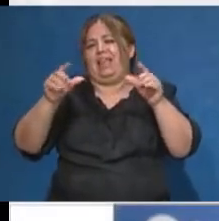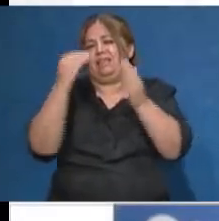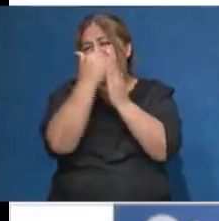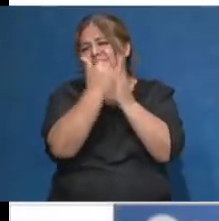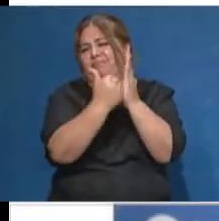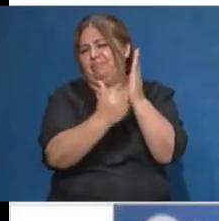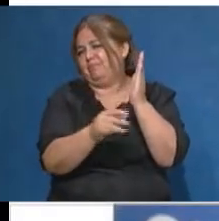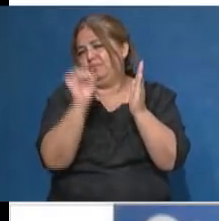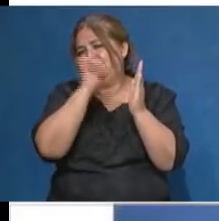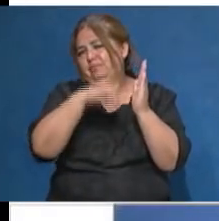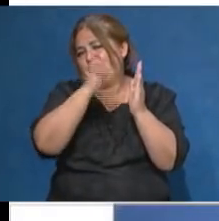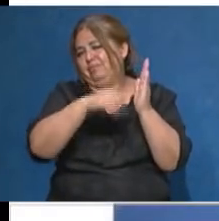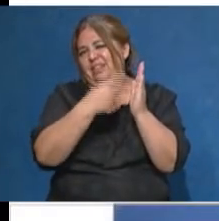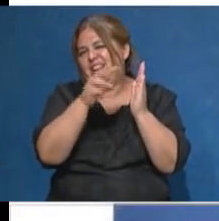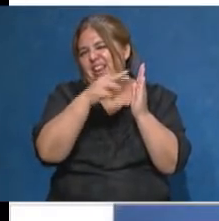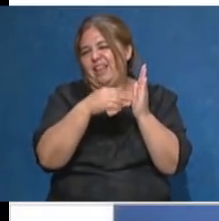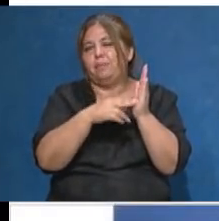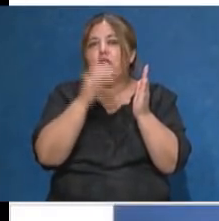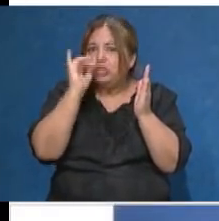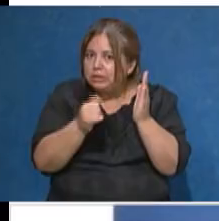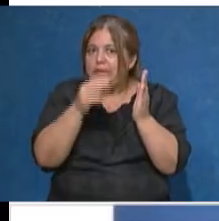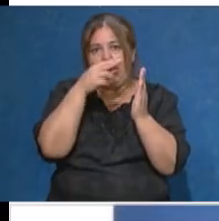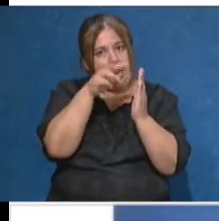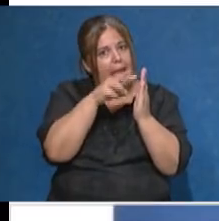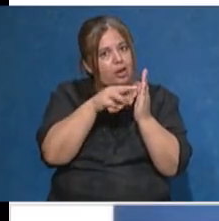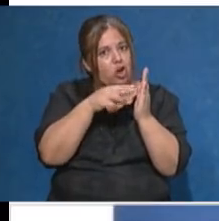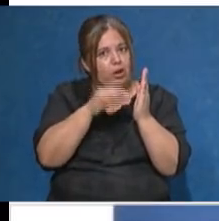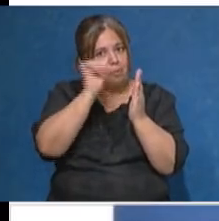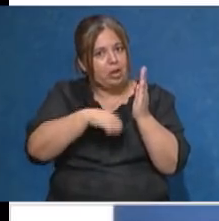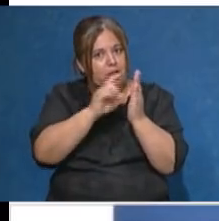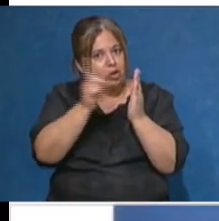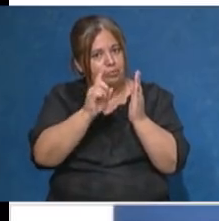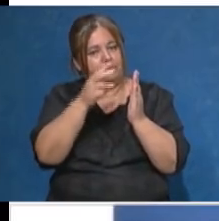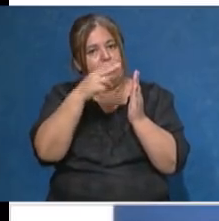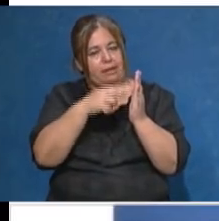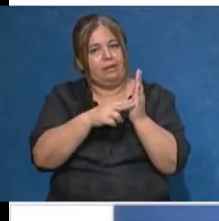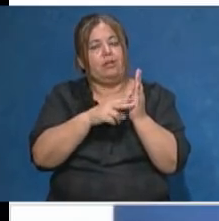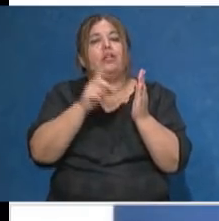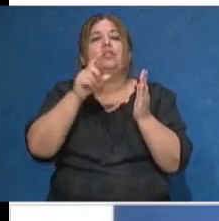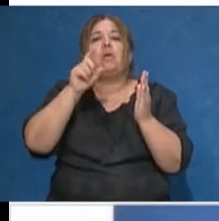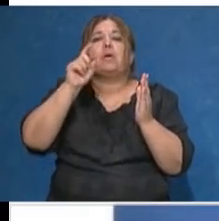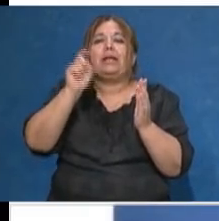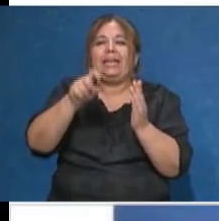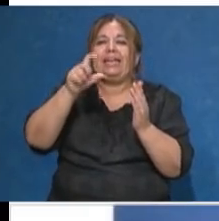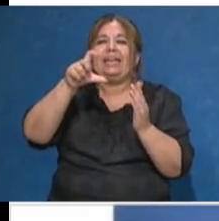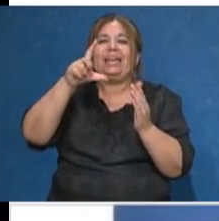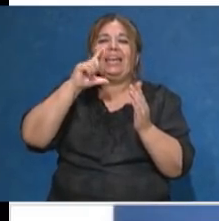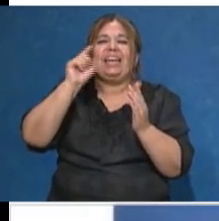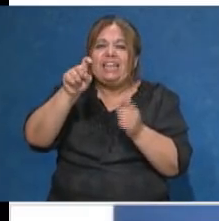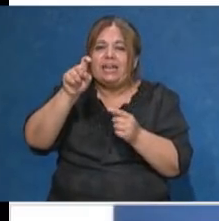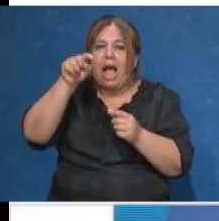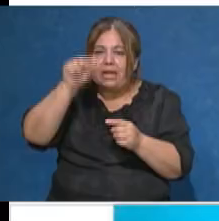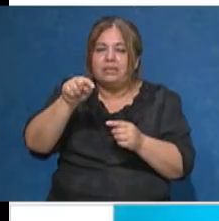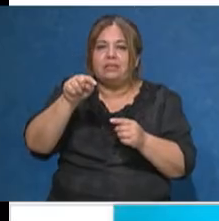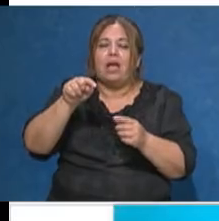generalmente nadie suele leer y tienen que leerlo, tienen que leerlo. Y ese botón que dice, hace clic aquí, conocé tus nuevos